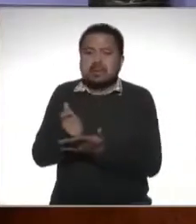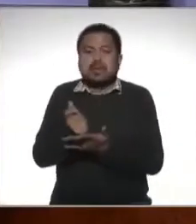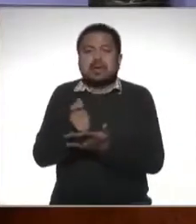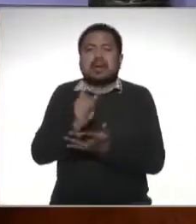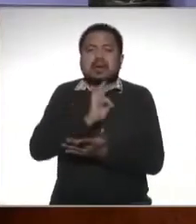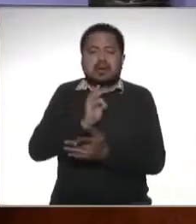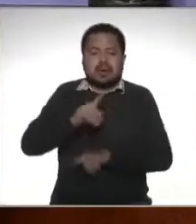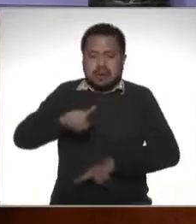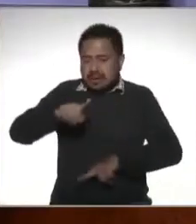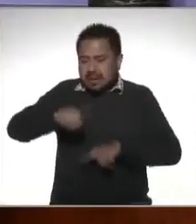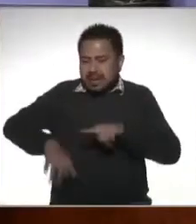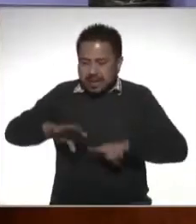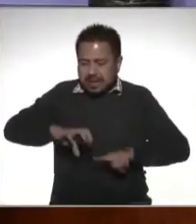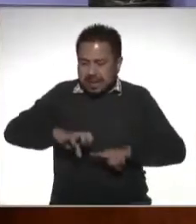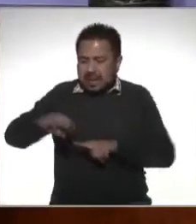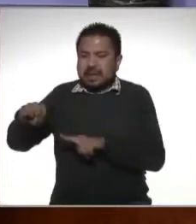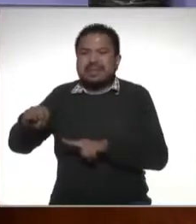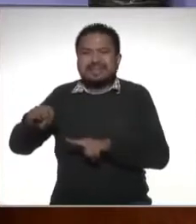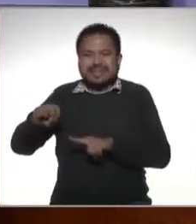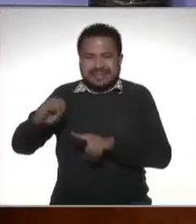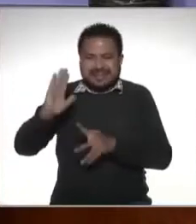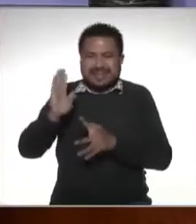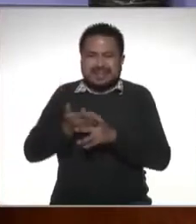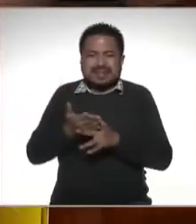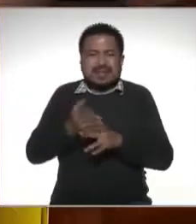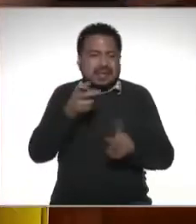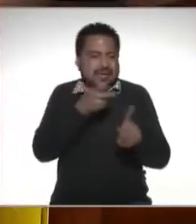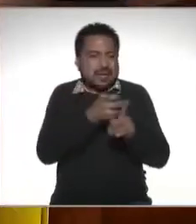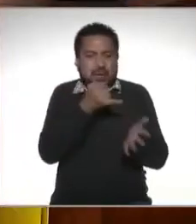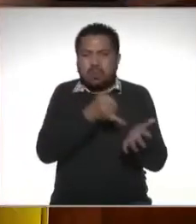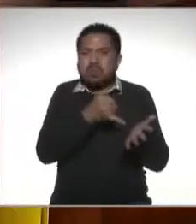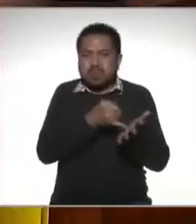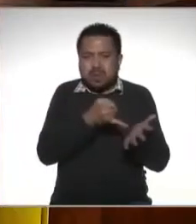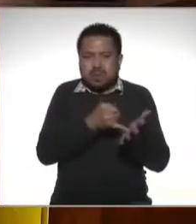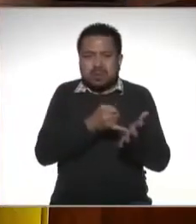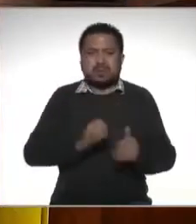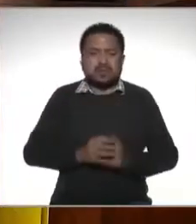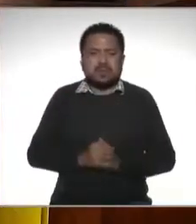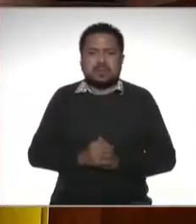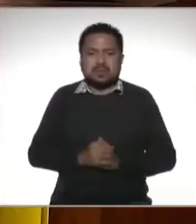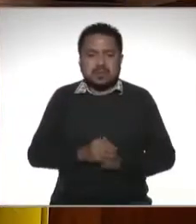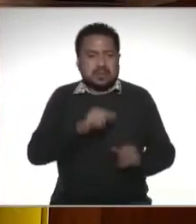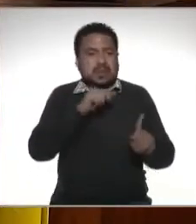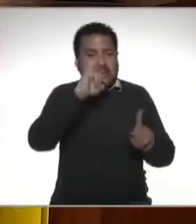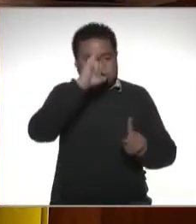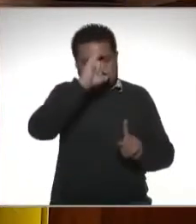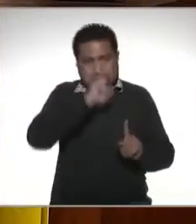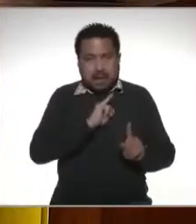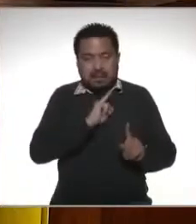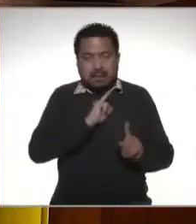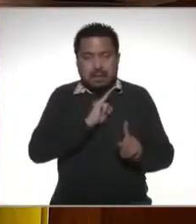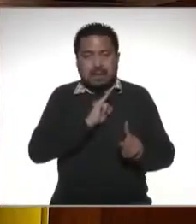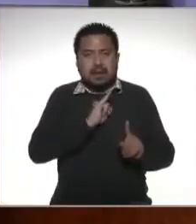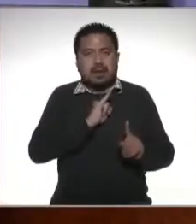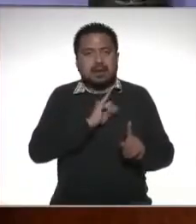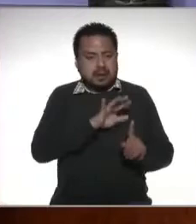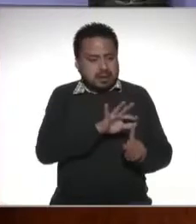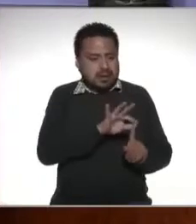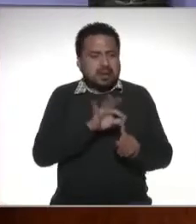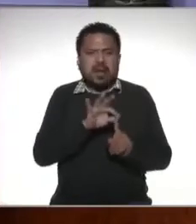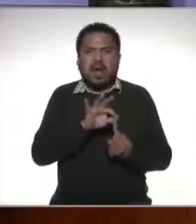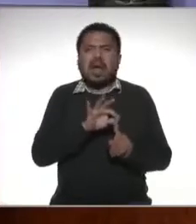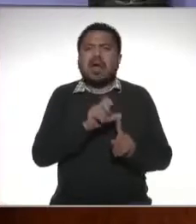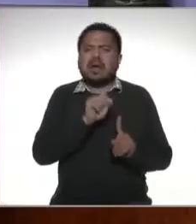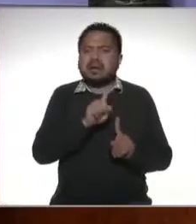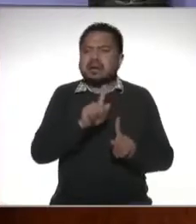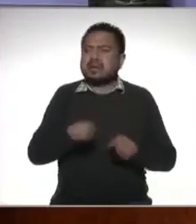retenga una parte de ese impuesto y el patrón lo entere a